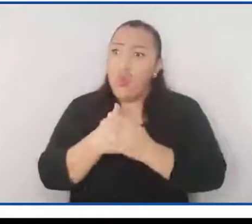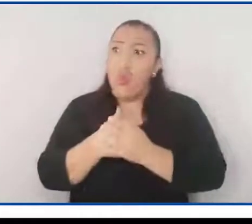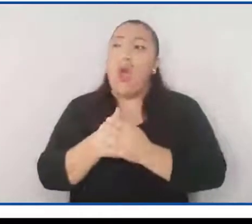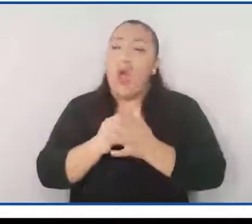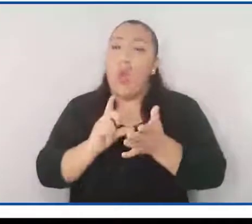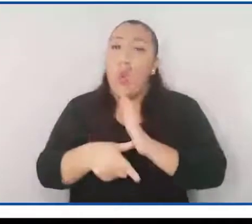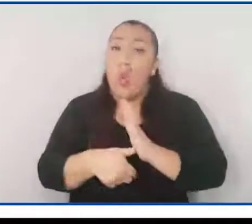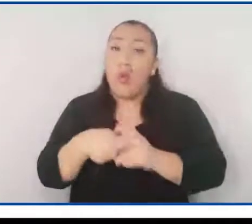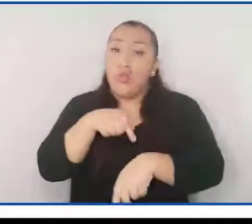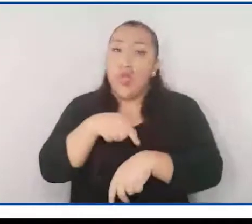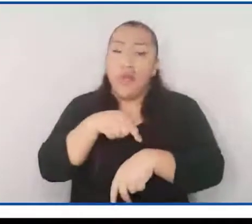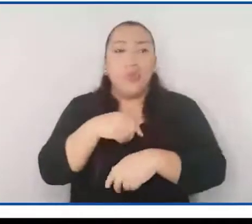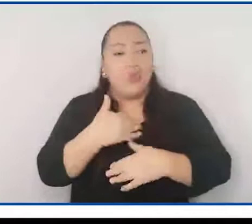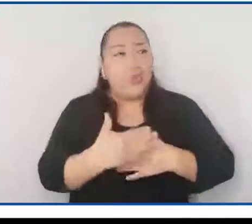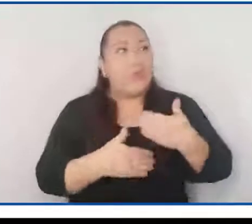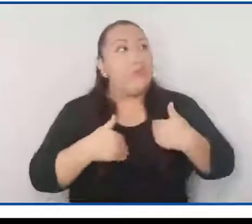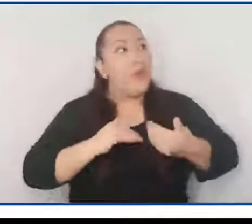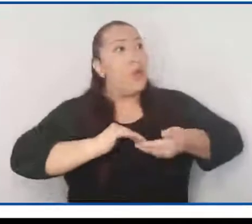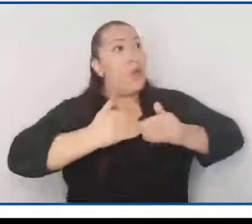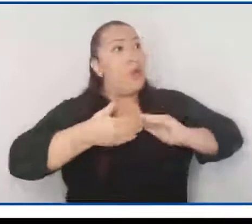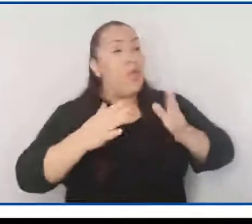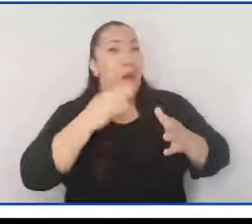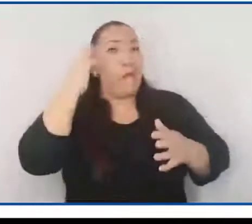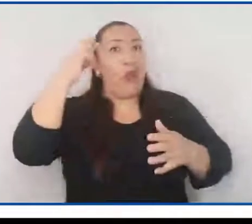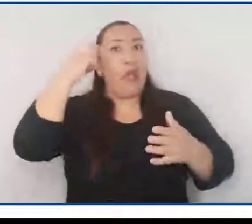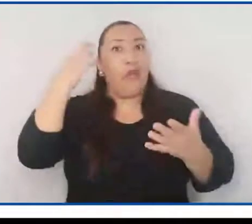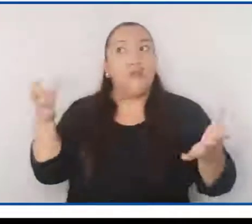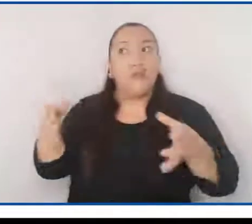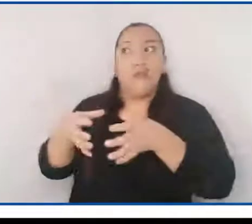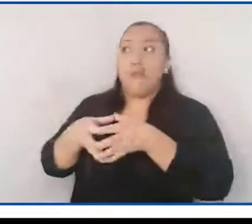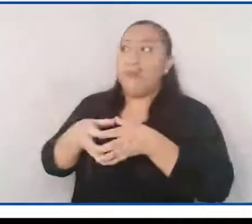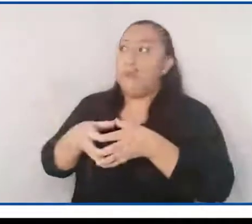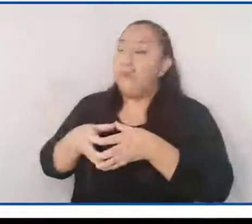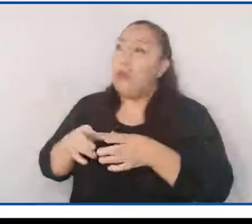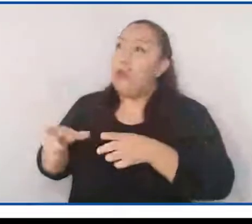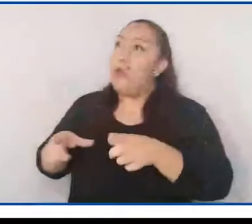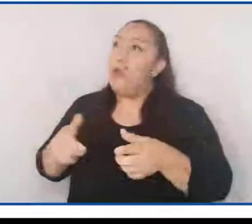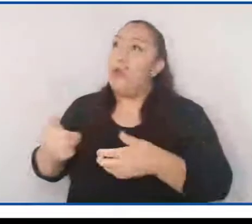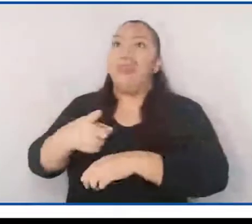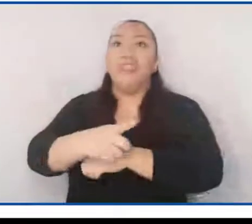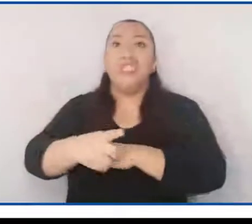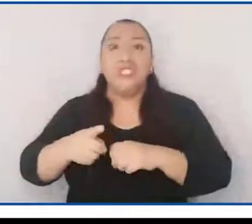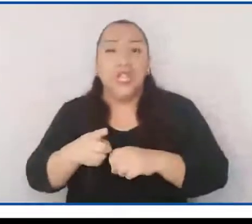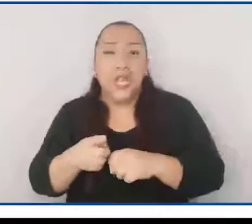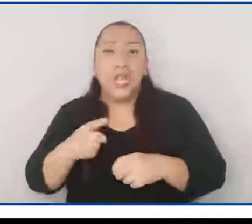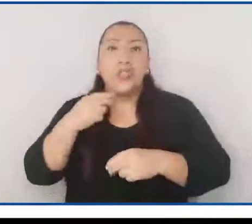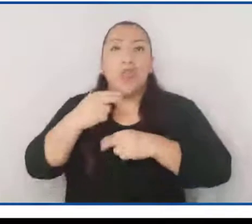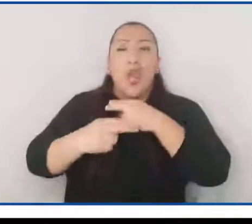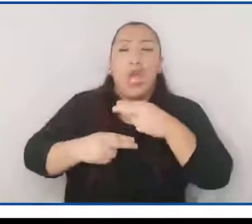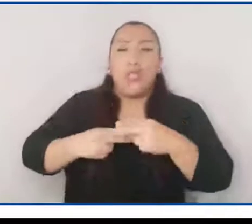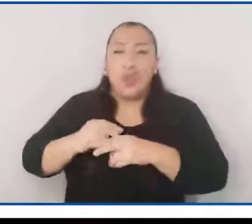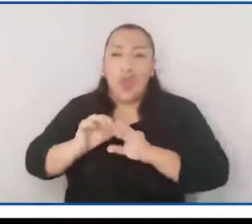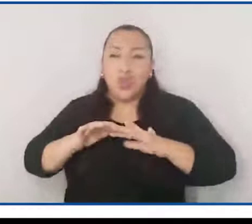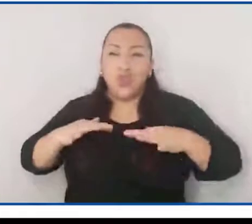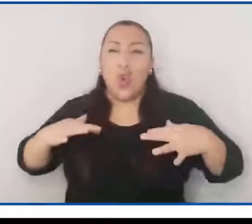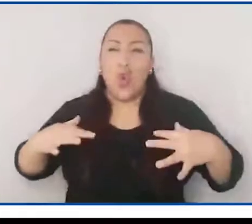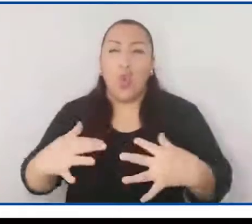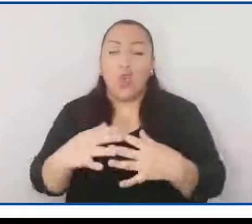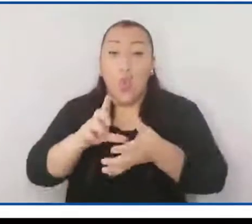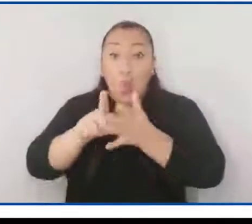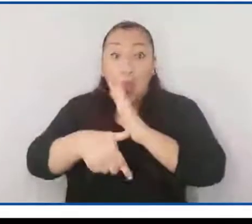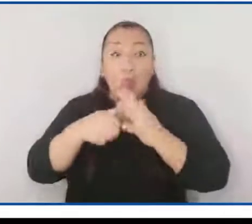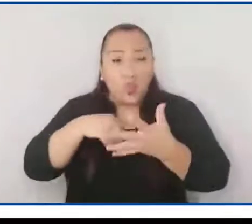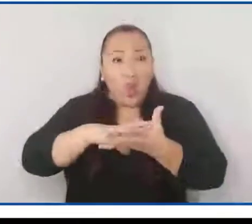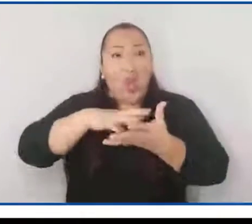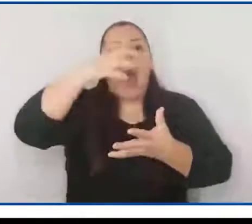proceso, va sintiéndose parte de una comunidad política, desde lo local, lo nacional y lo global,